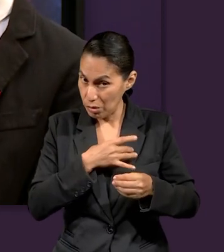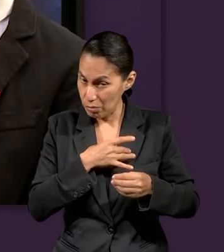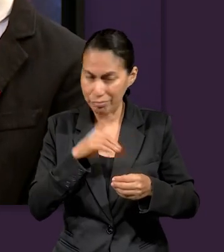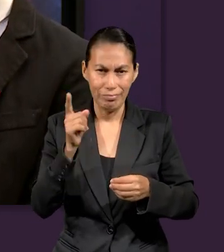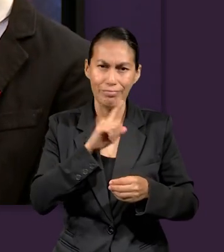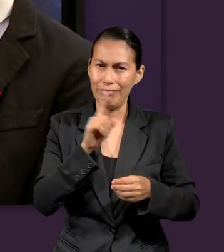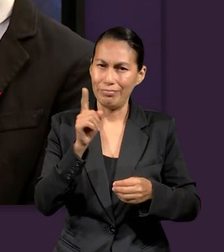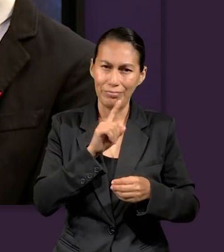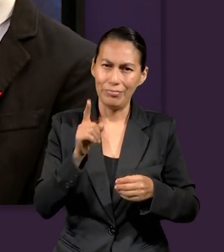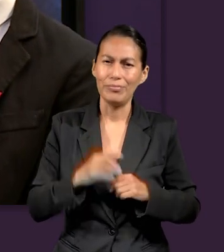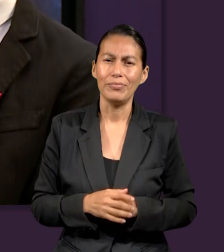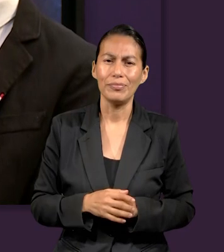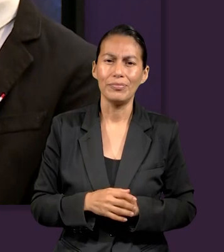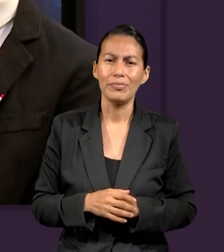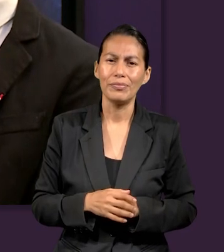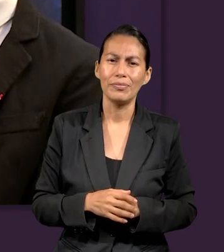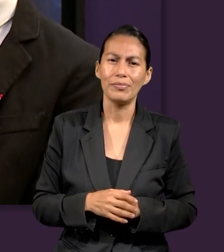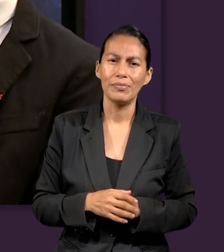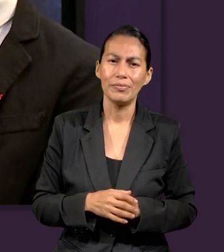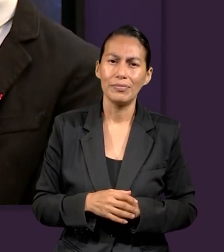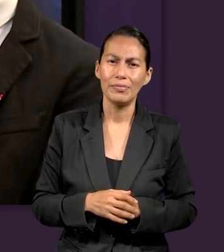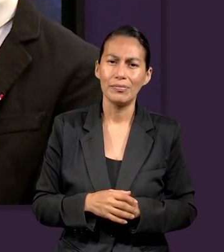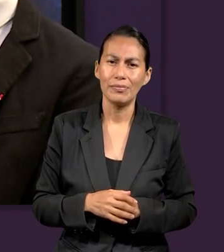No debemos de tener miedo al juicio.